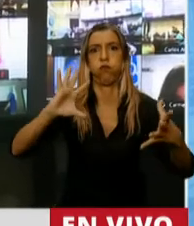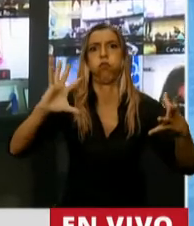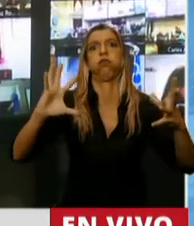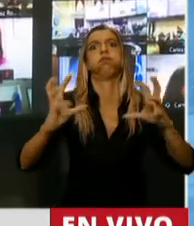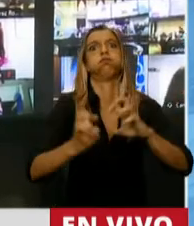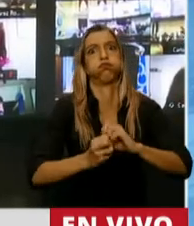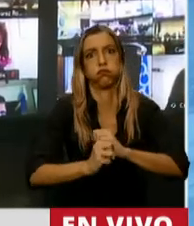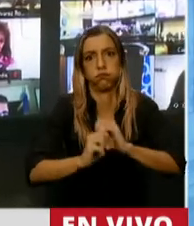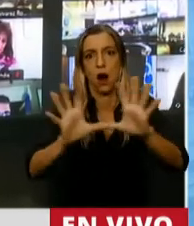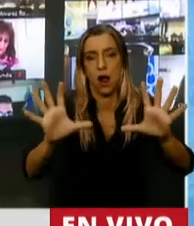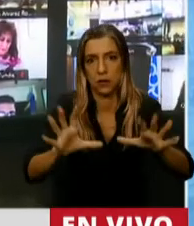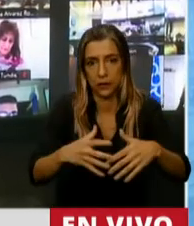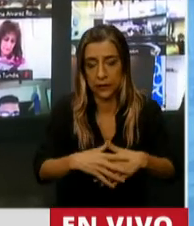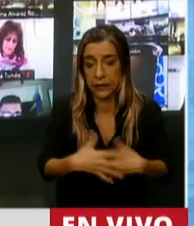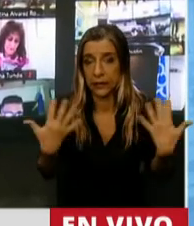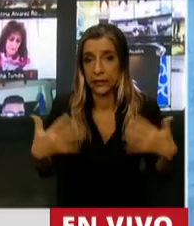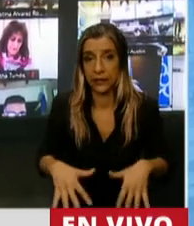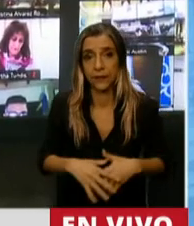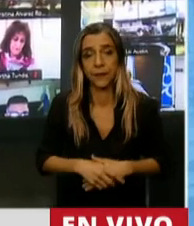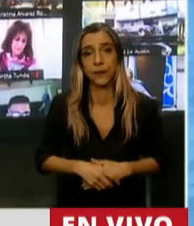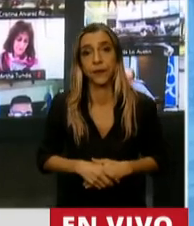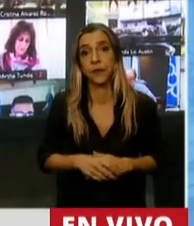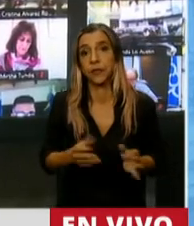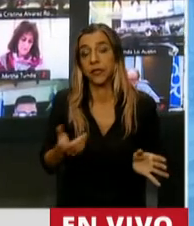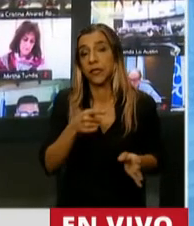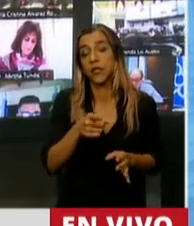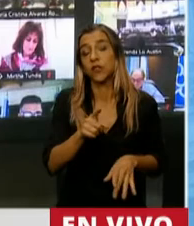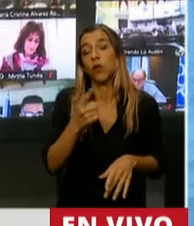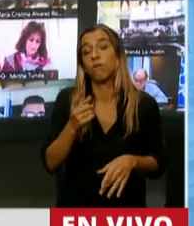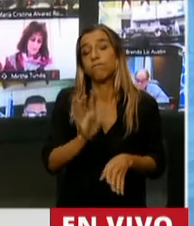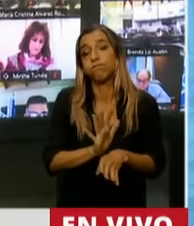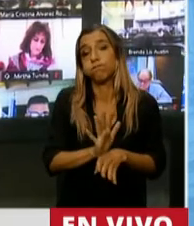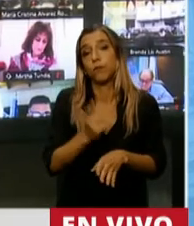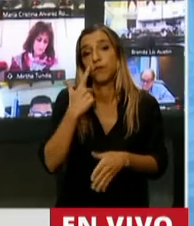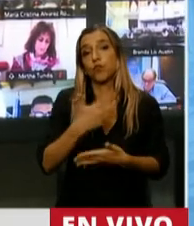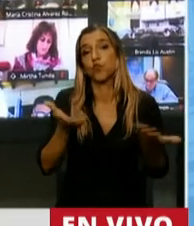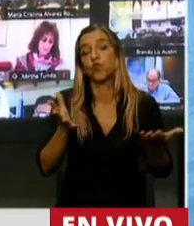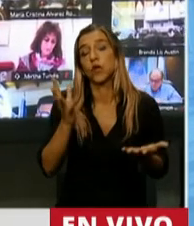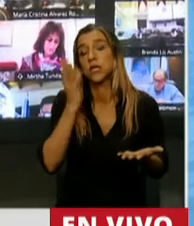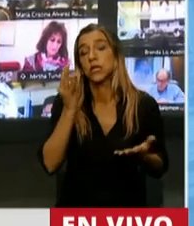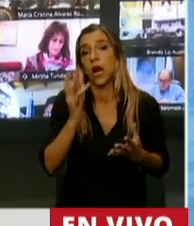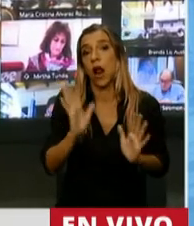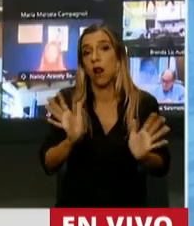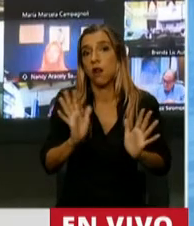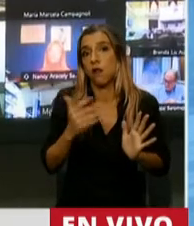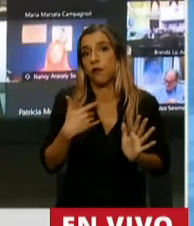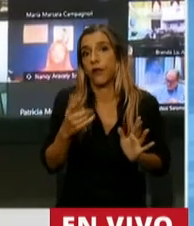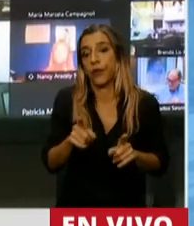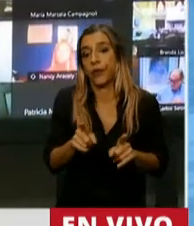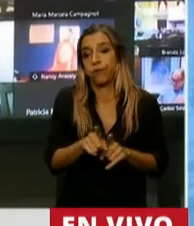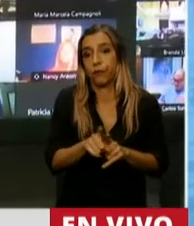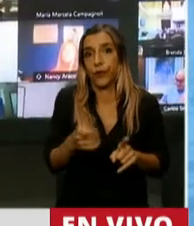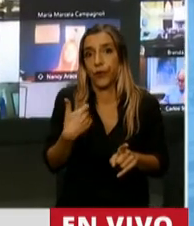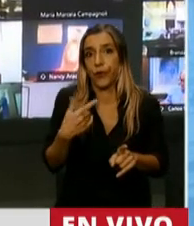hay algo de parecido, hay algo de parecido con los cuatro jinetes del